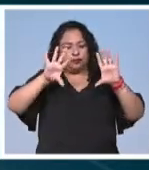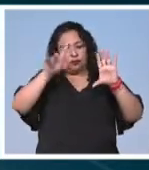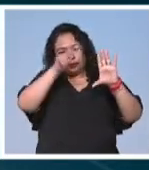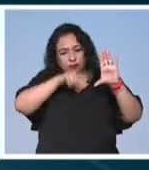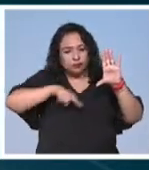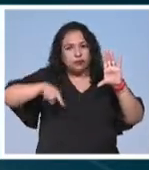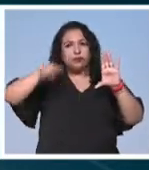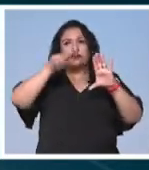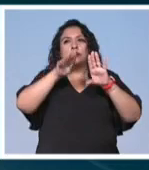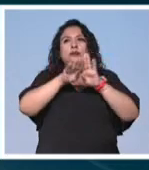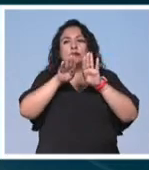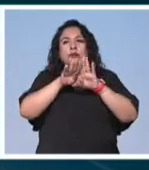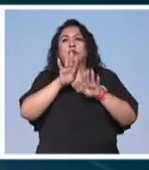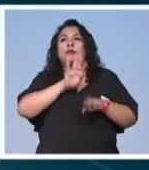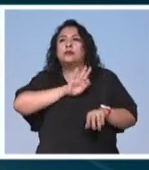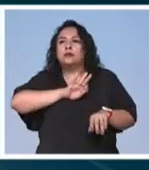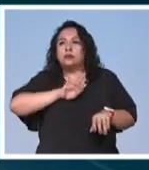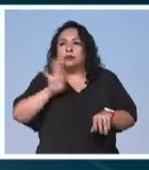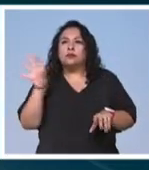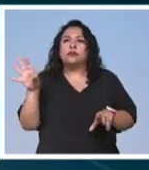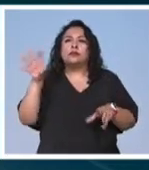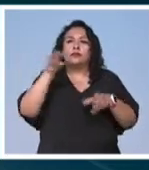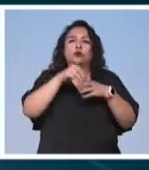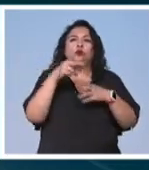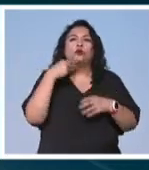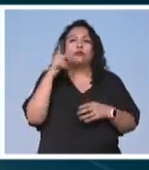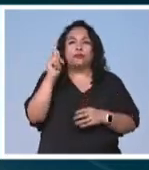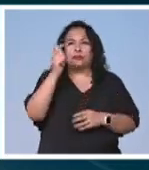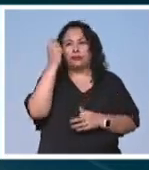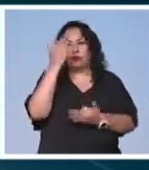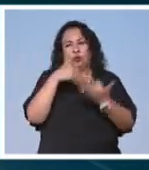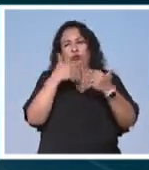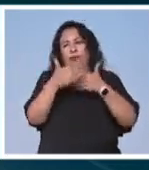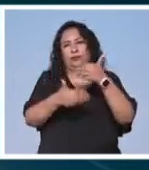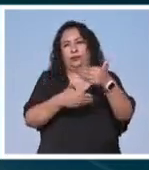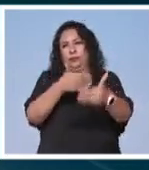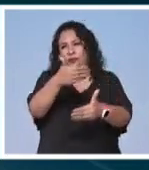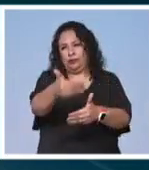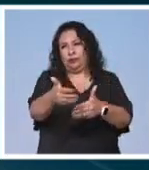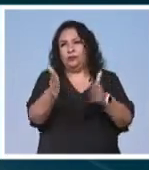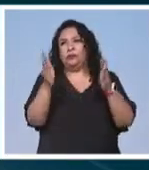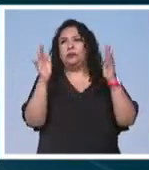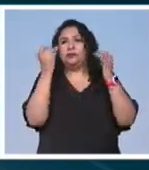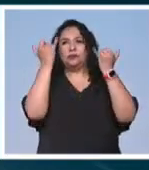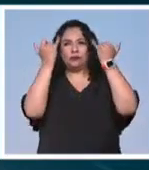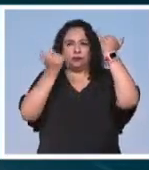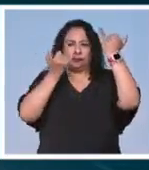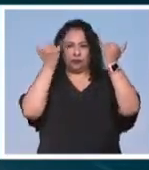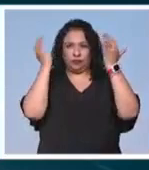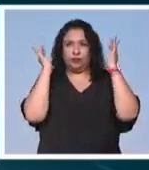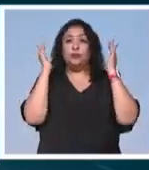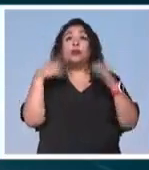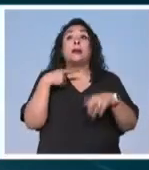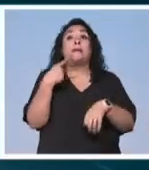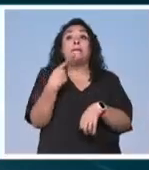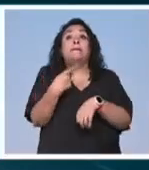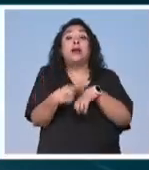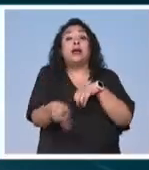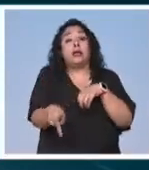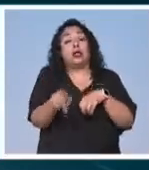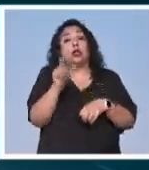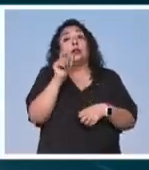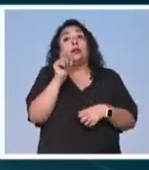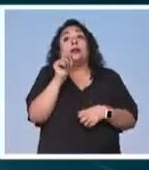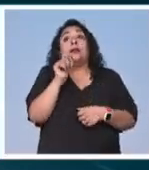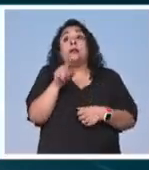hora del trabajo y como se puede incluir la tecnología en todos los procesos de la creación el peligro por el otro